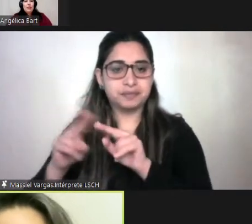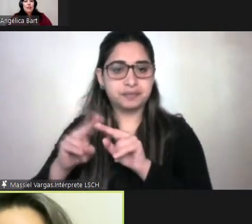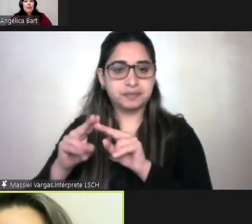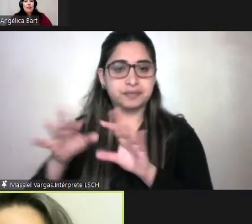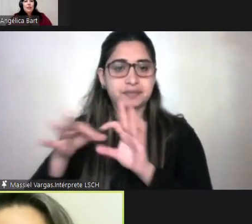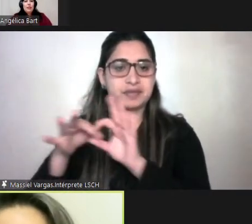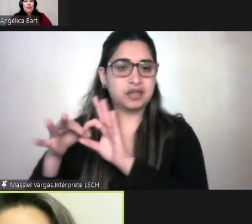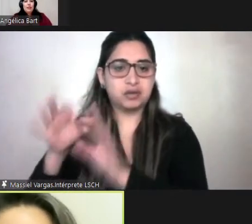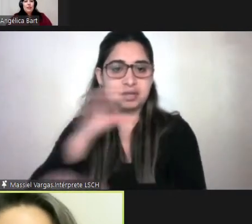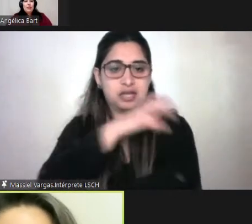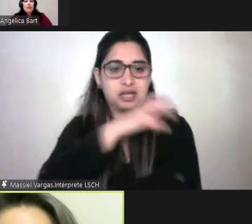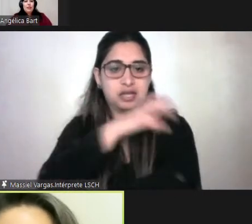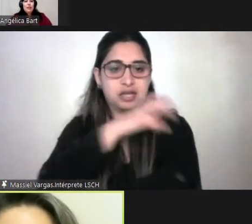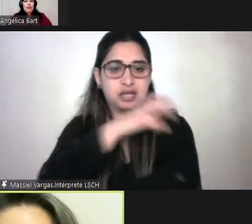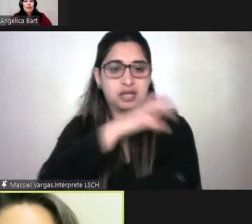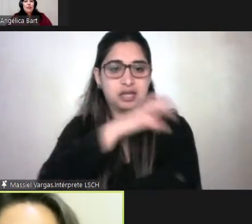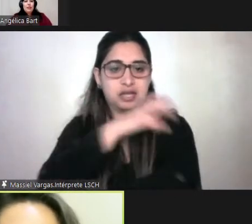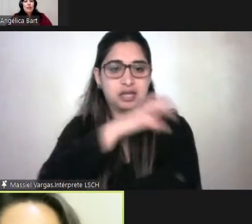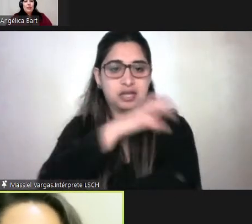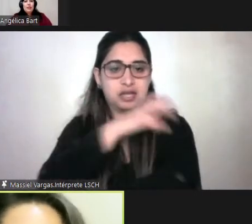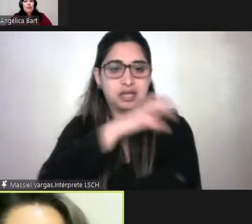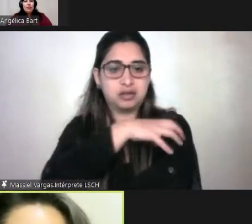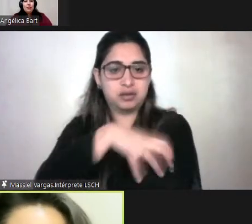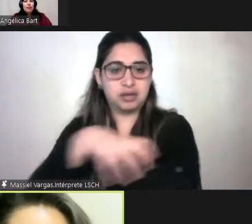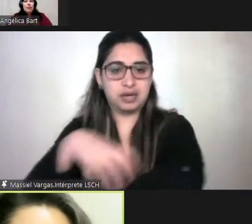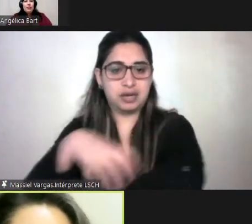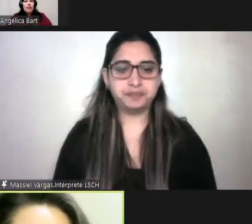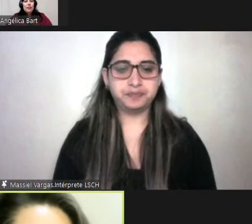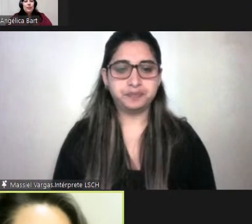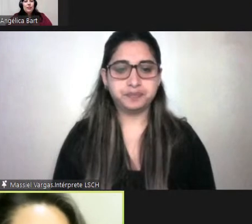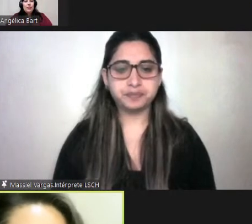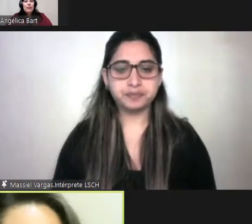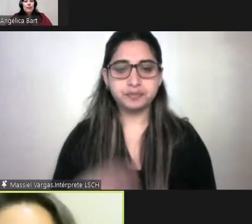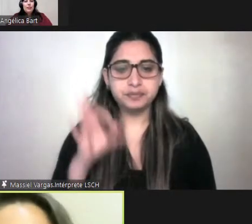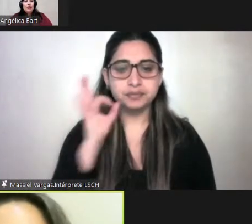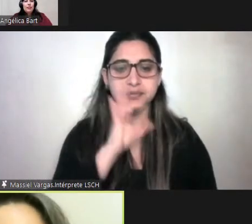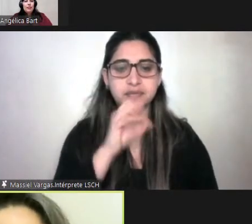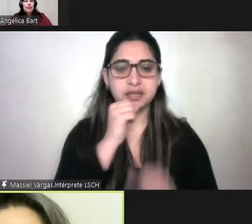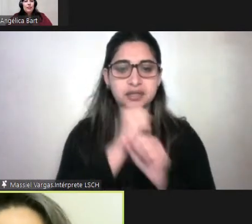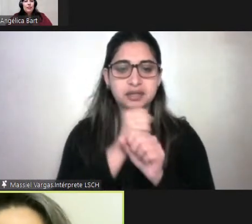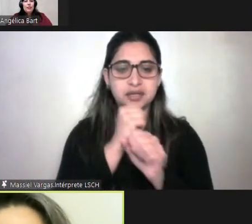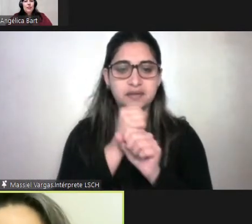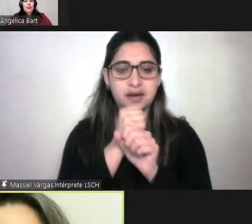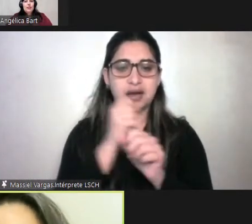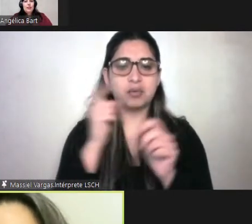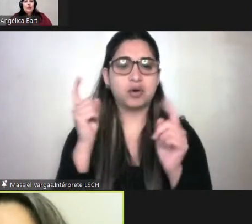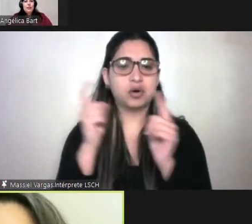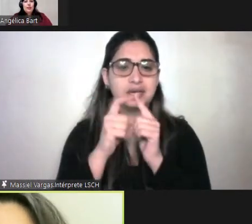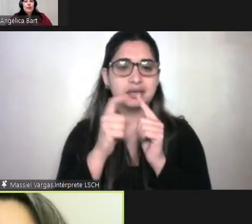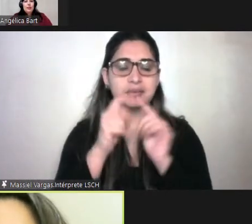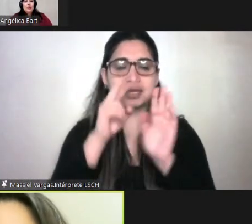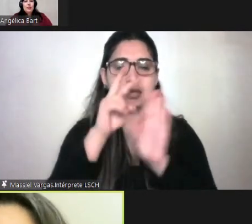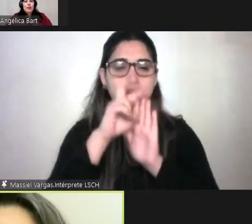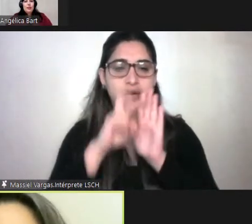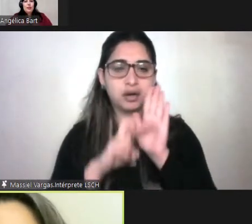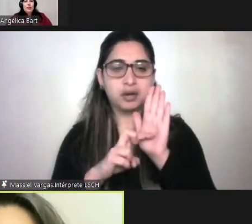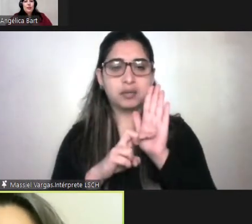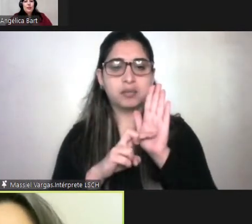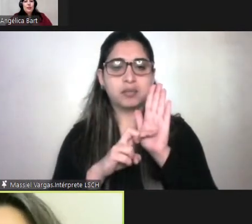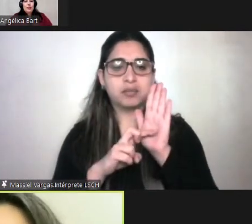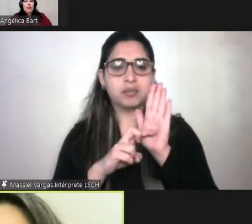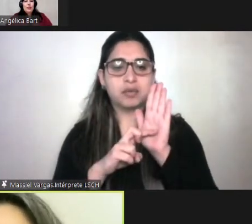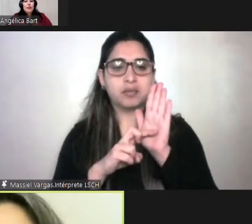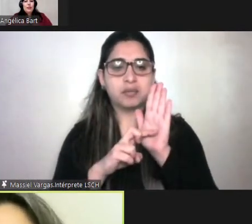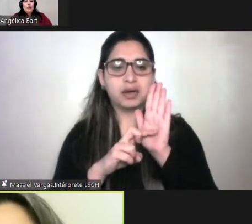eso es un gran aporte y nosotros trabajamos directamente con ese programa lo vemos desde el